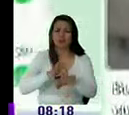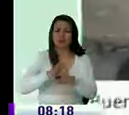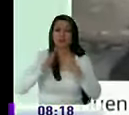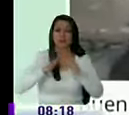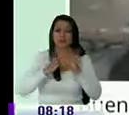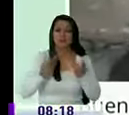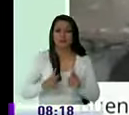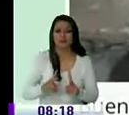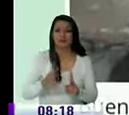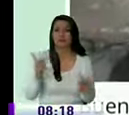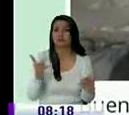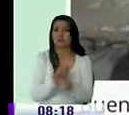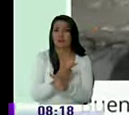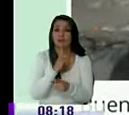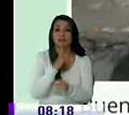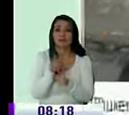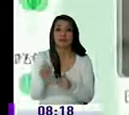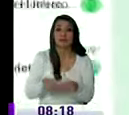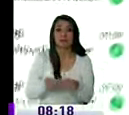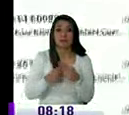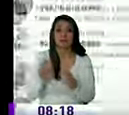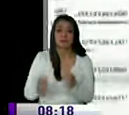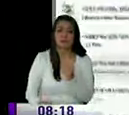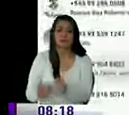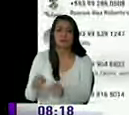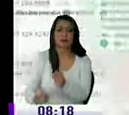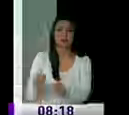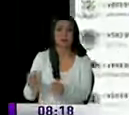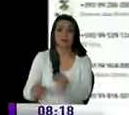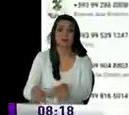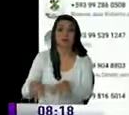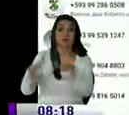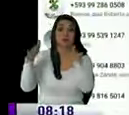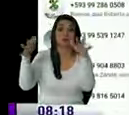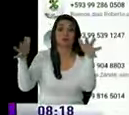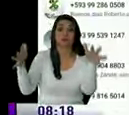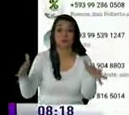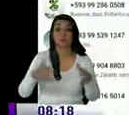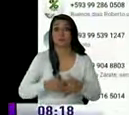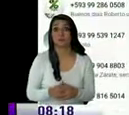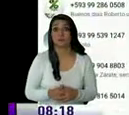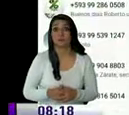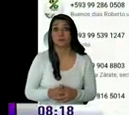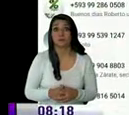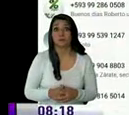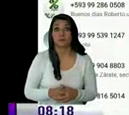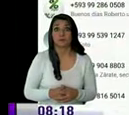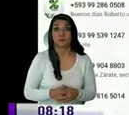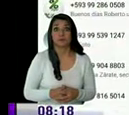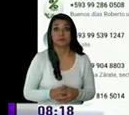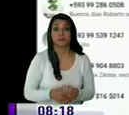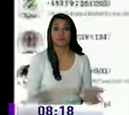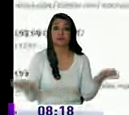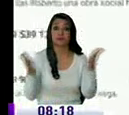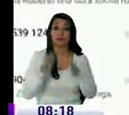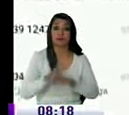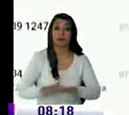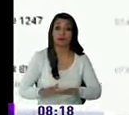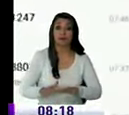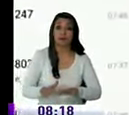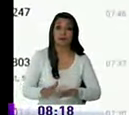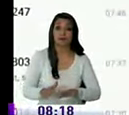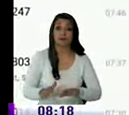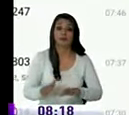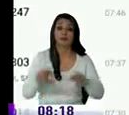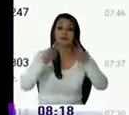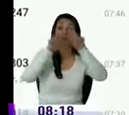viviendas y es cierto ahí comienza y lamentablemente ahí vamos terminando acabamos con esto José Río Frío y Rabel Cuervo en el